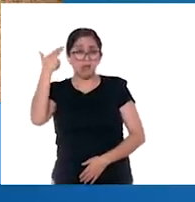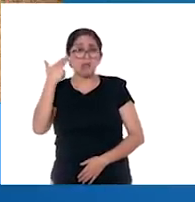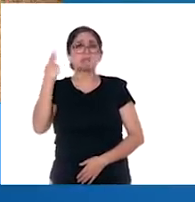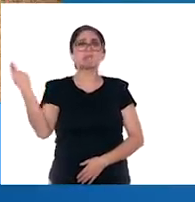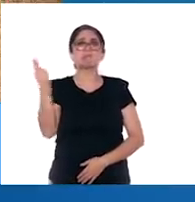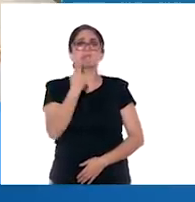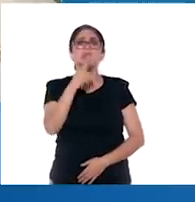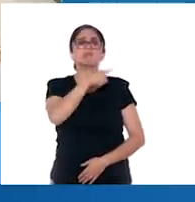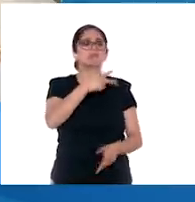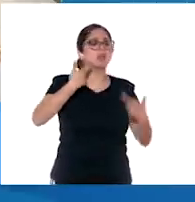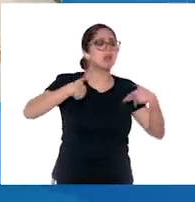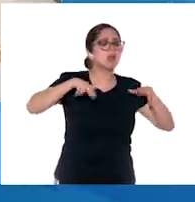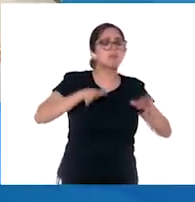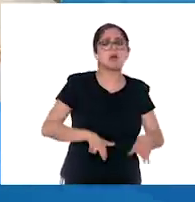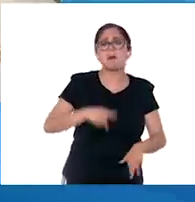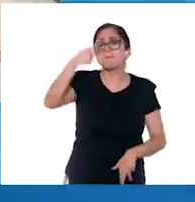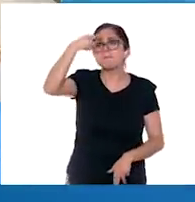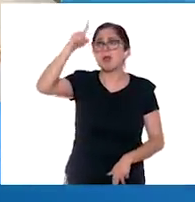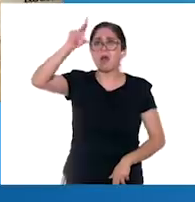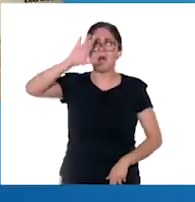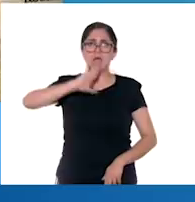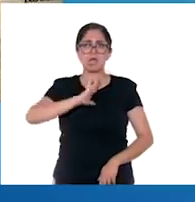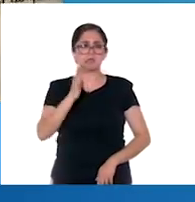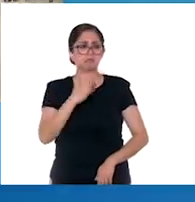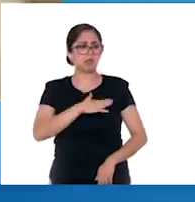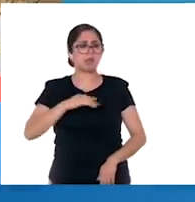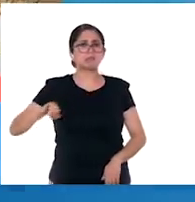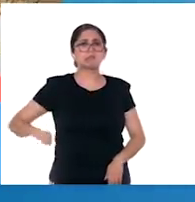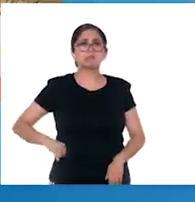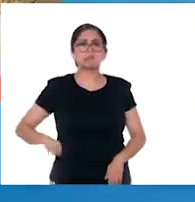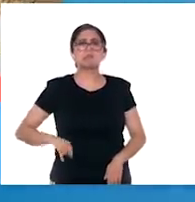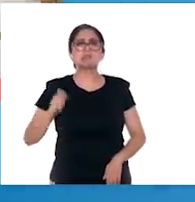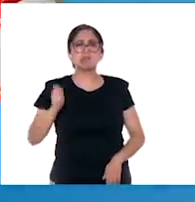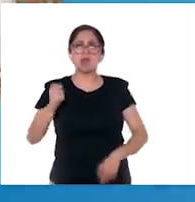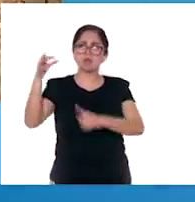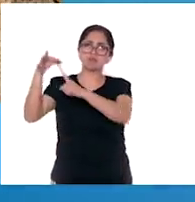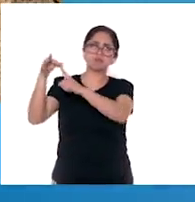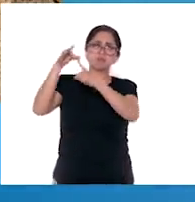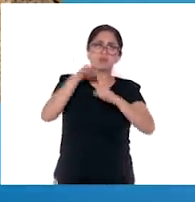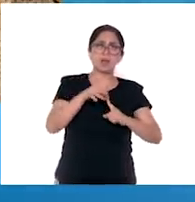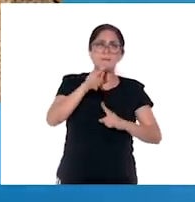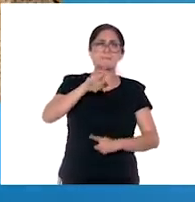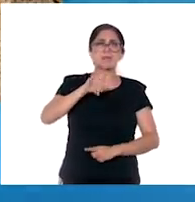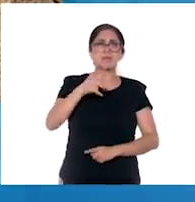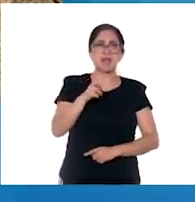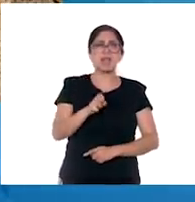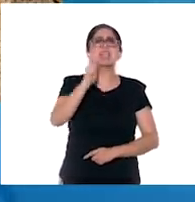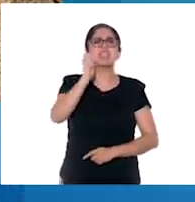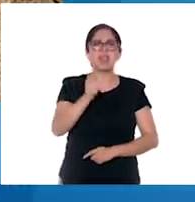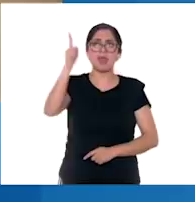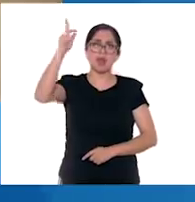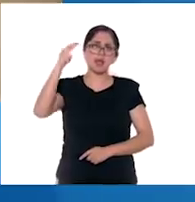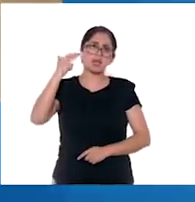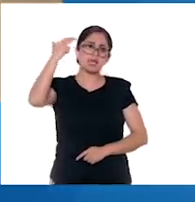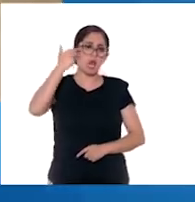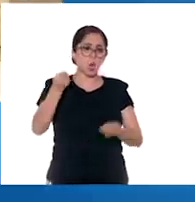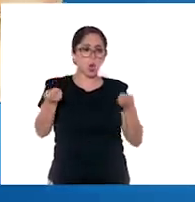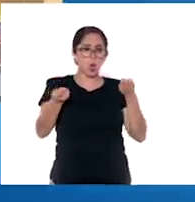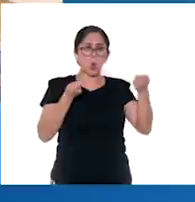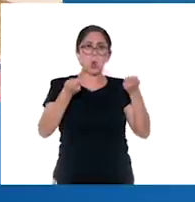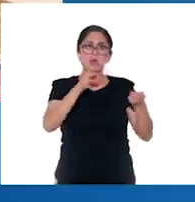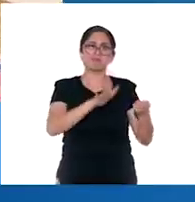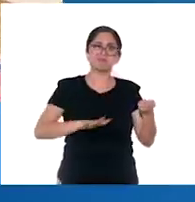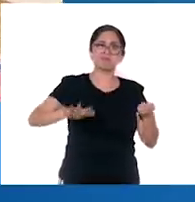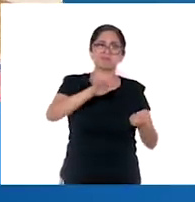representante para vigilar los intereses de España. Un virrey. Ha comenzado el virreinato. Ahora,